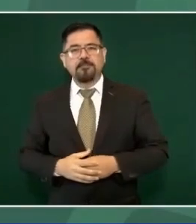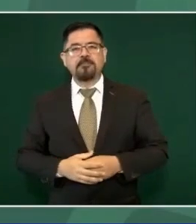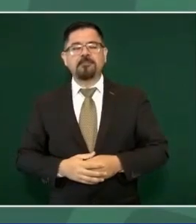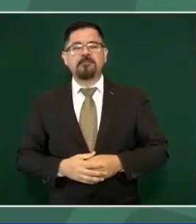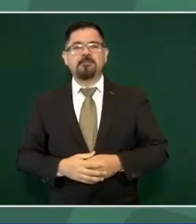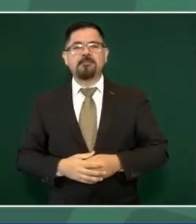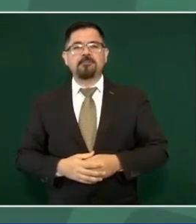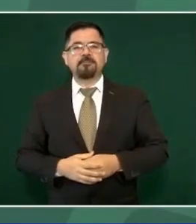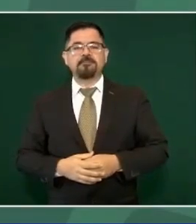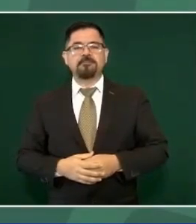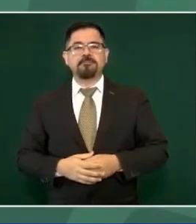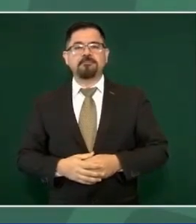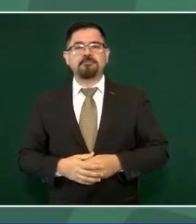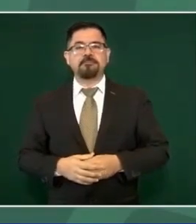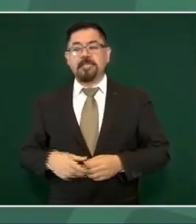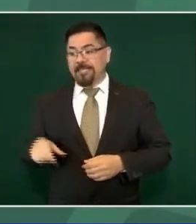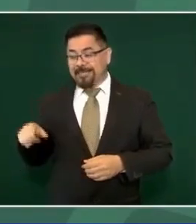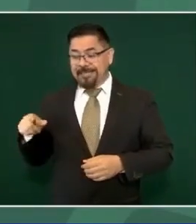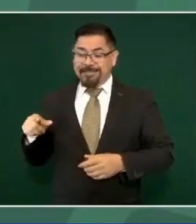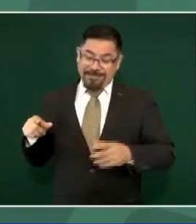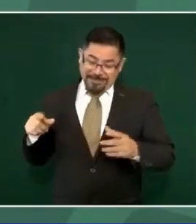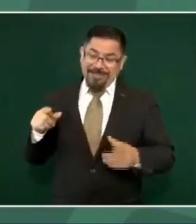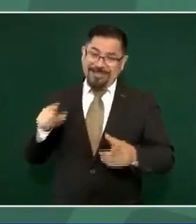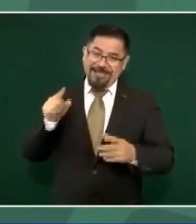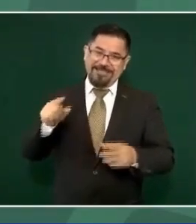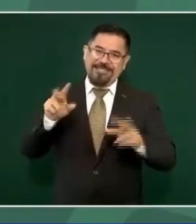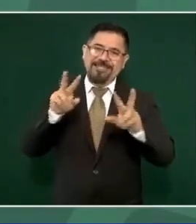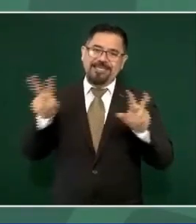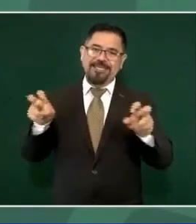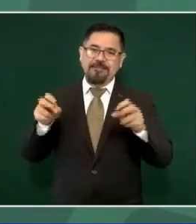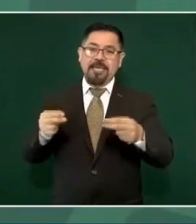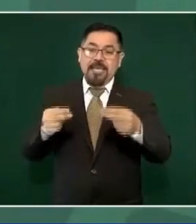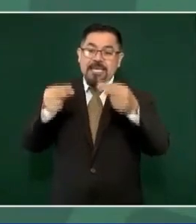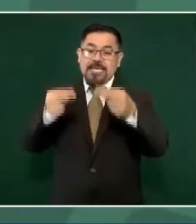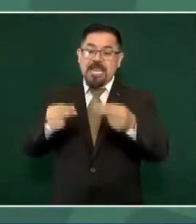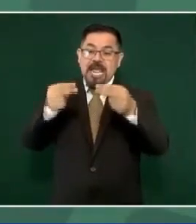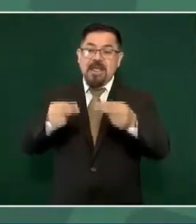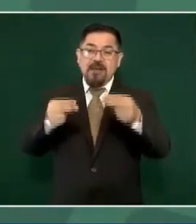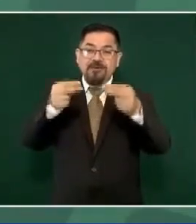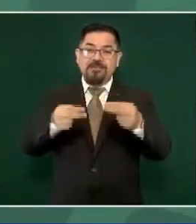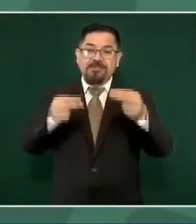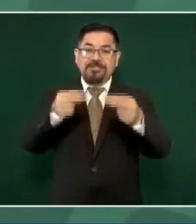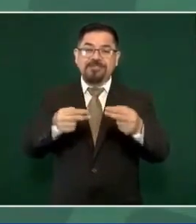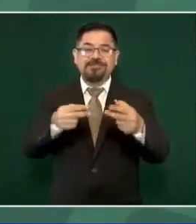Fue de los negocios que hicieron entre todos,